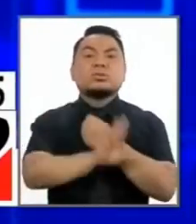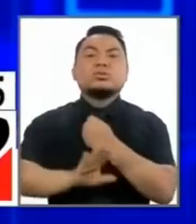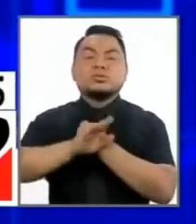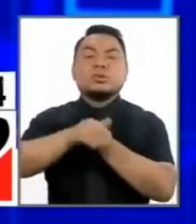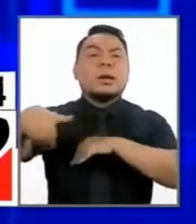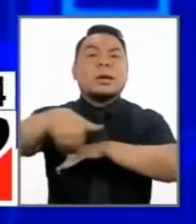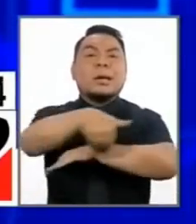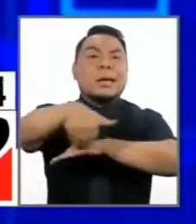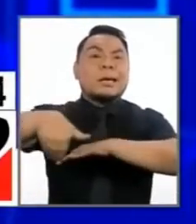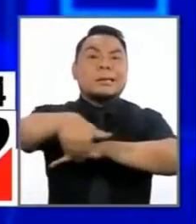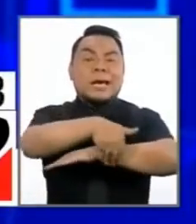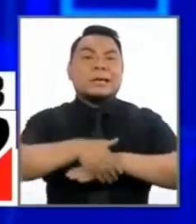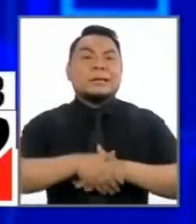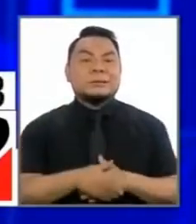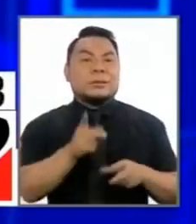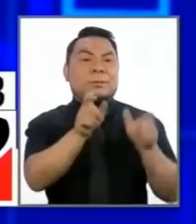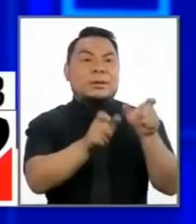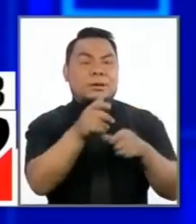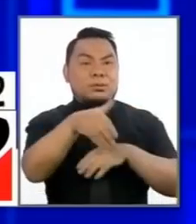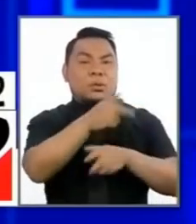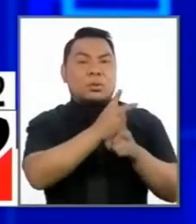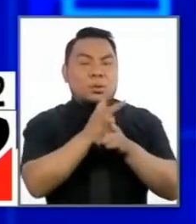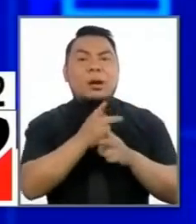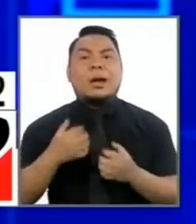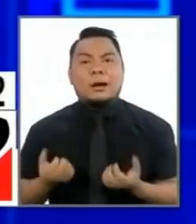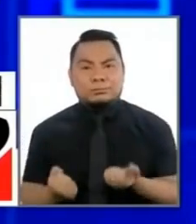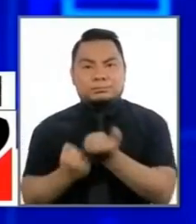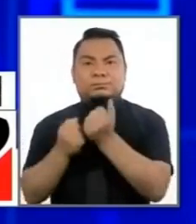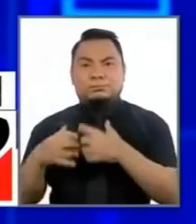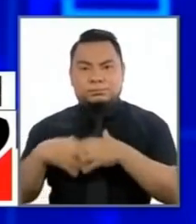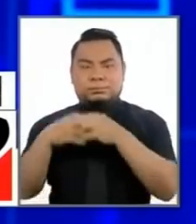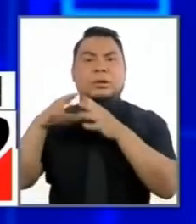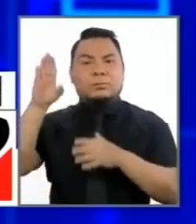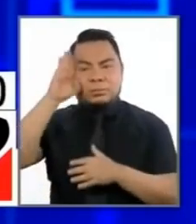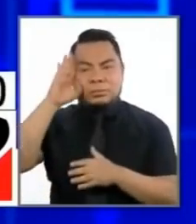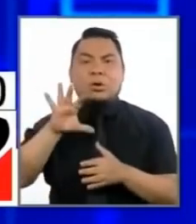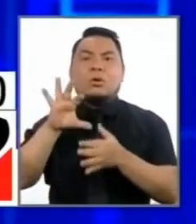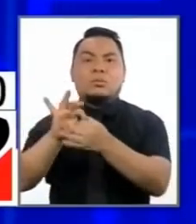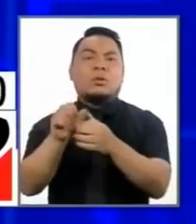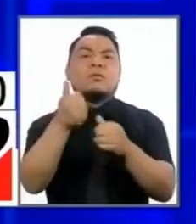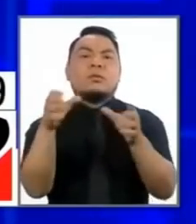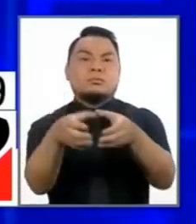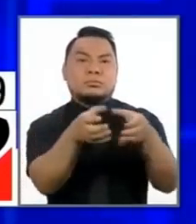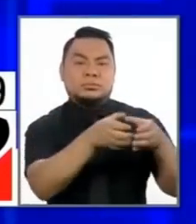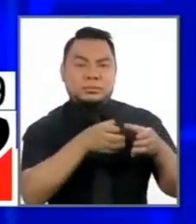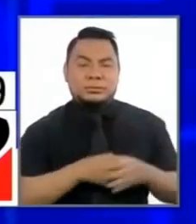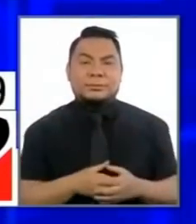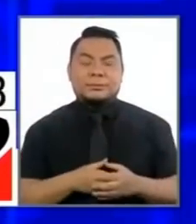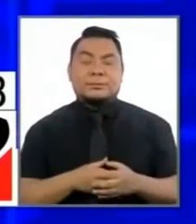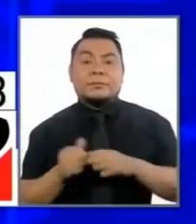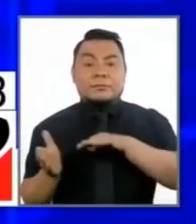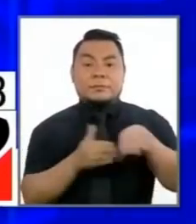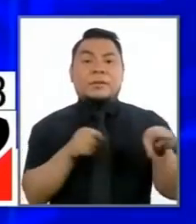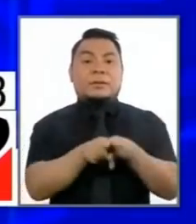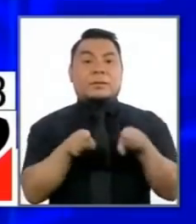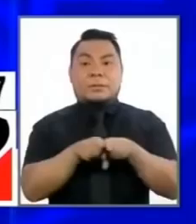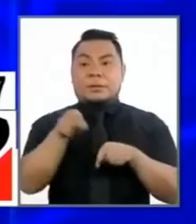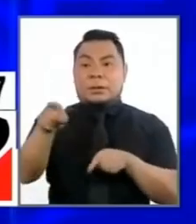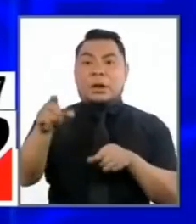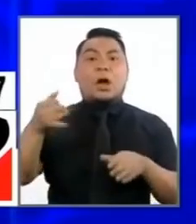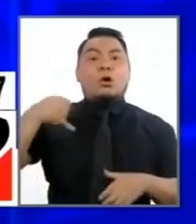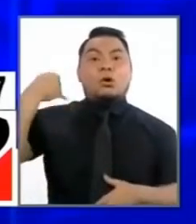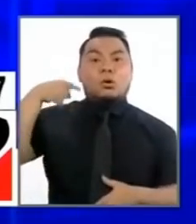ciudadana que va a permitir fortalecer a la policía nacional con las demás instituciones pero además los jóvenes